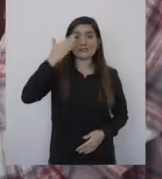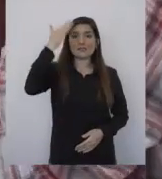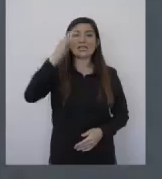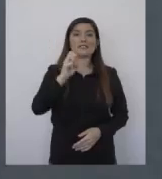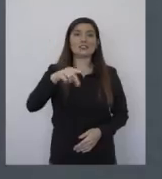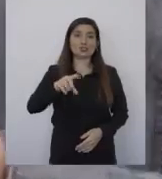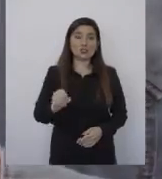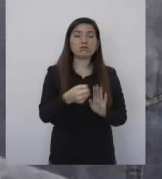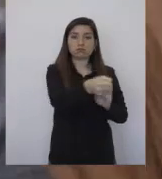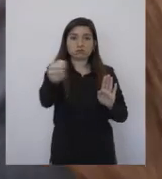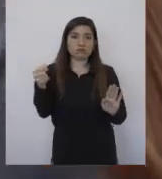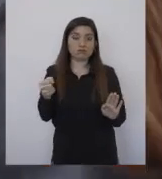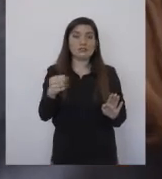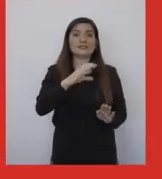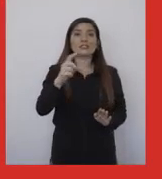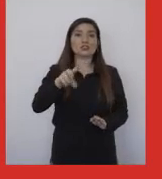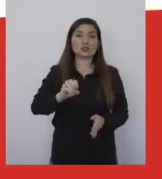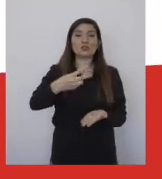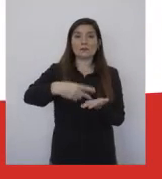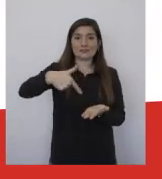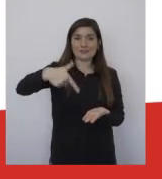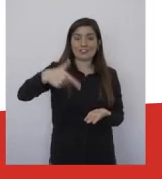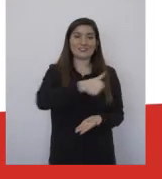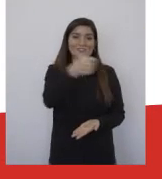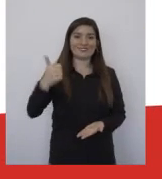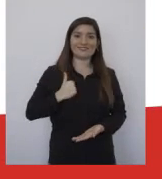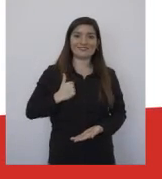Día del Censo, abre tu puerta. Censo 2017. Todos contamos. ¡Gracias!